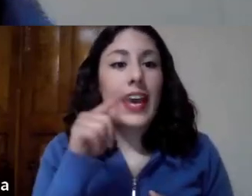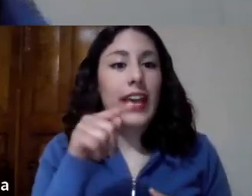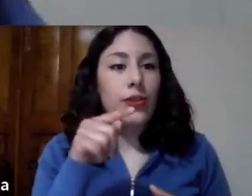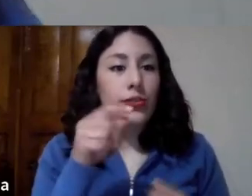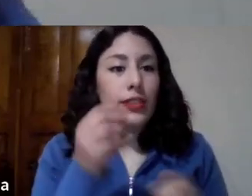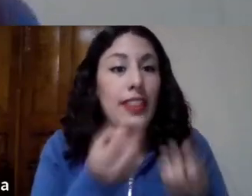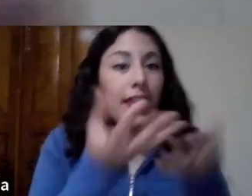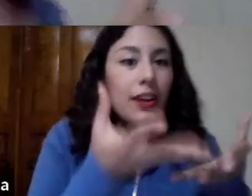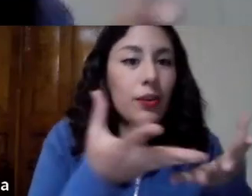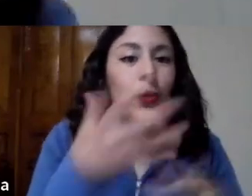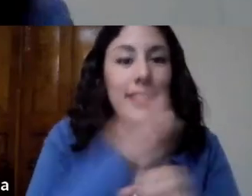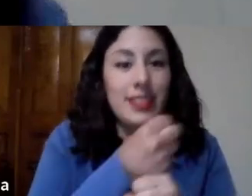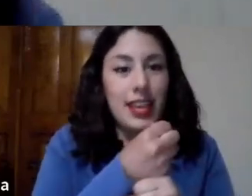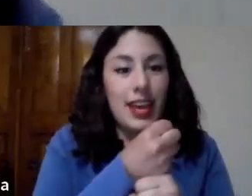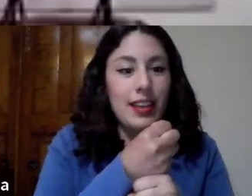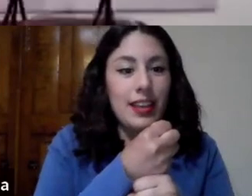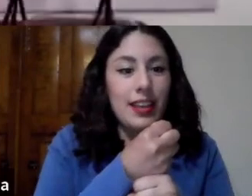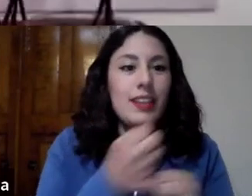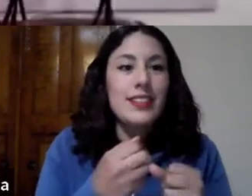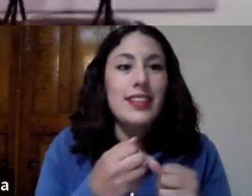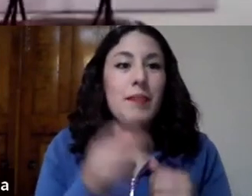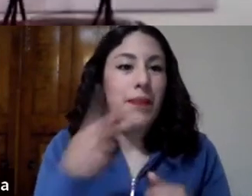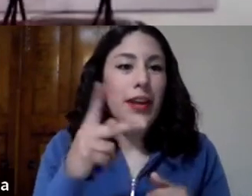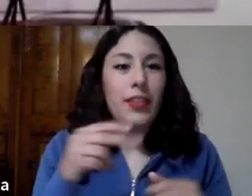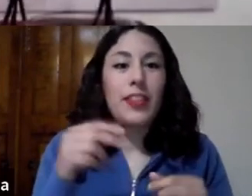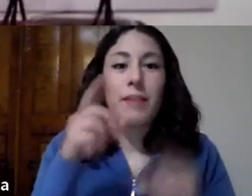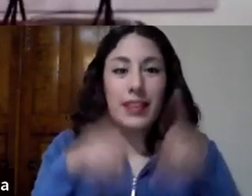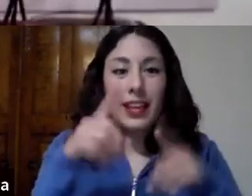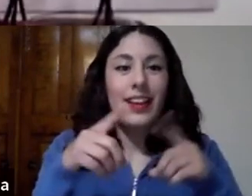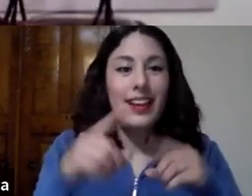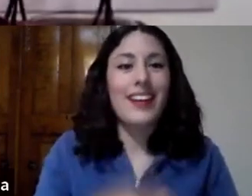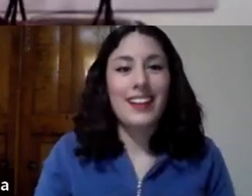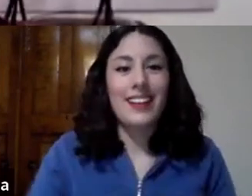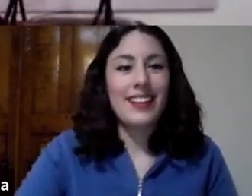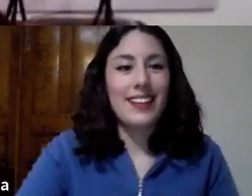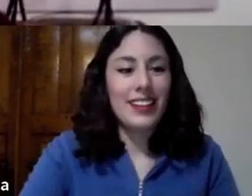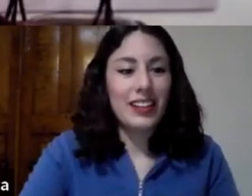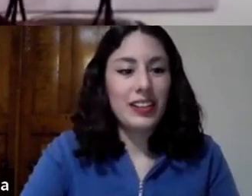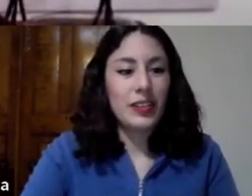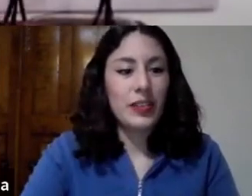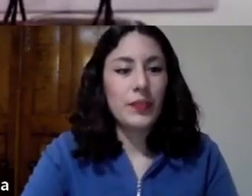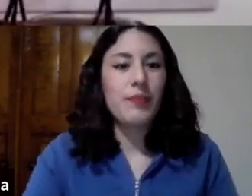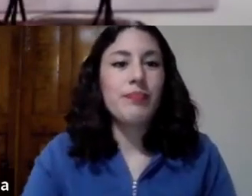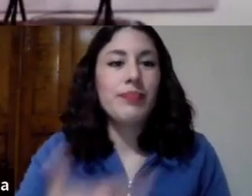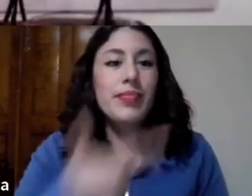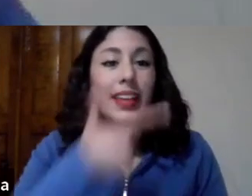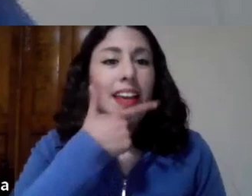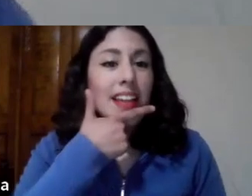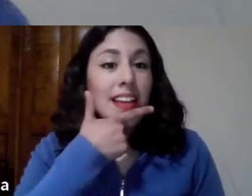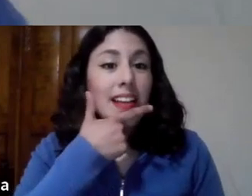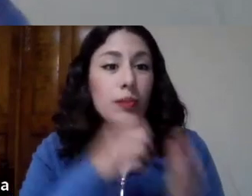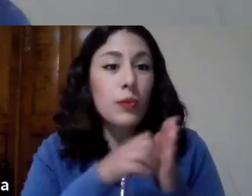ellos te dan una seña ok en inglés a mí me dieron una seña porque me gustaba el café